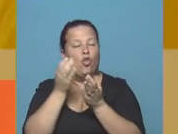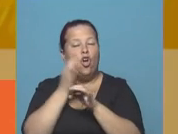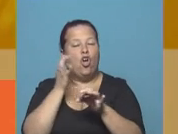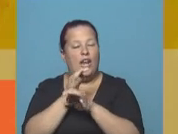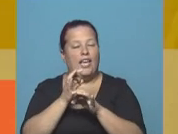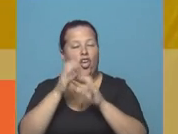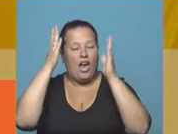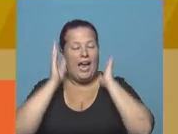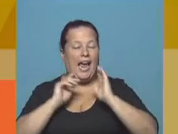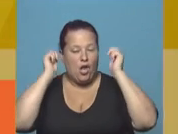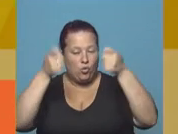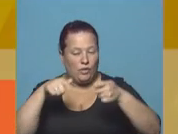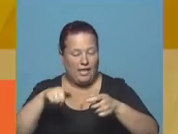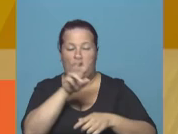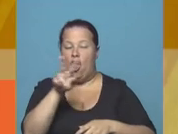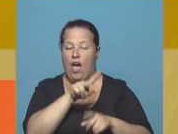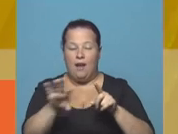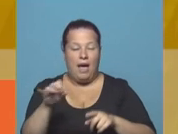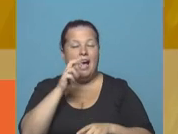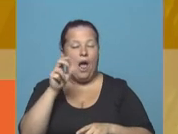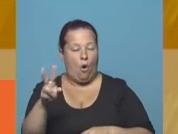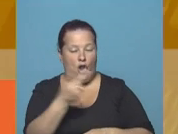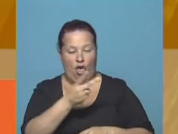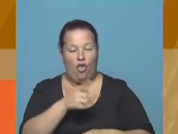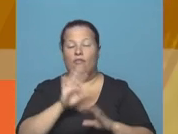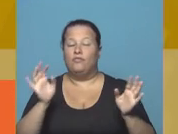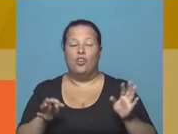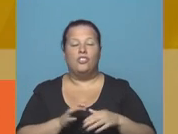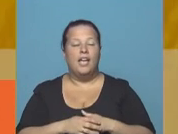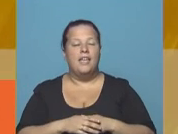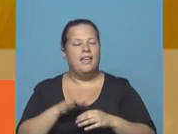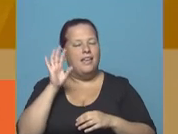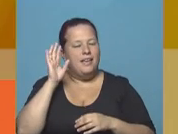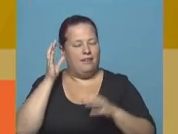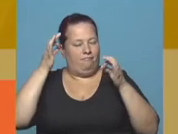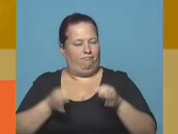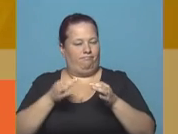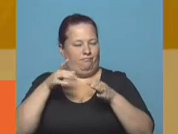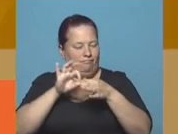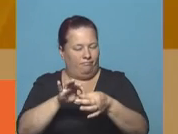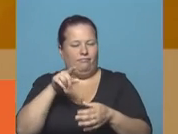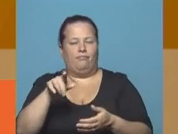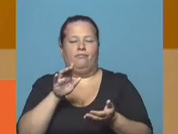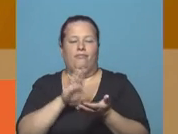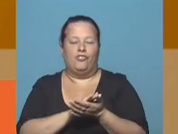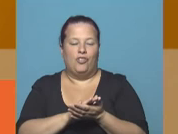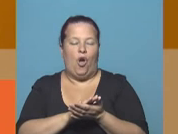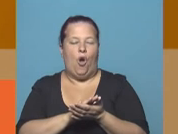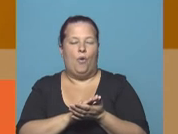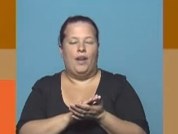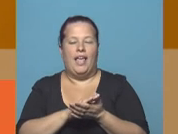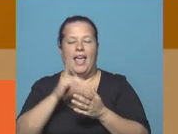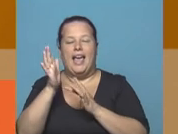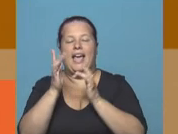de los Jesuitas, en Santiago, él y el hermano, el Raúl, así que son discípulos, ¿verdad? Es de la orden